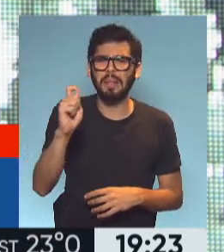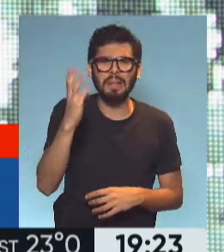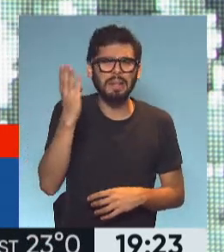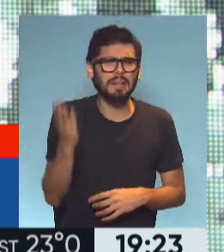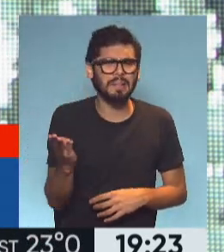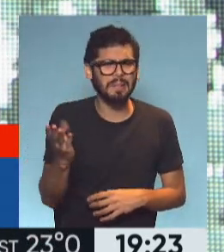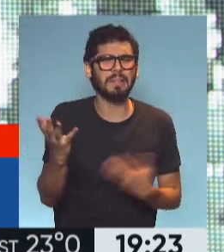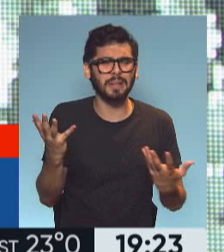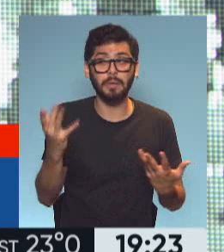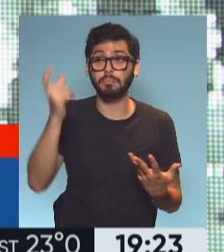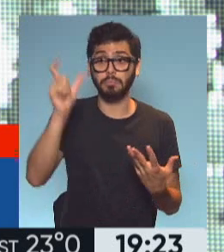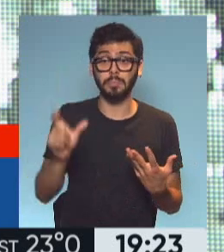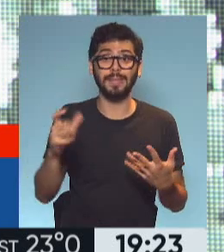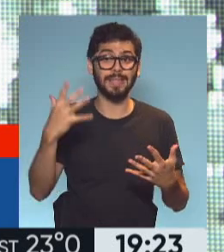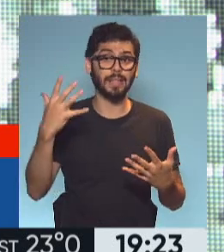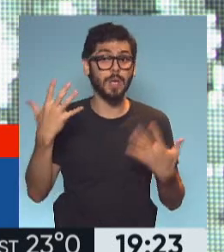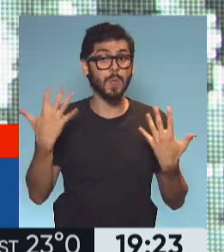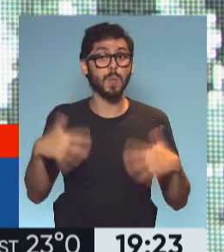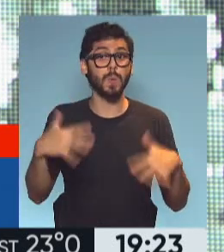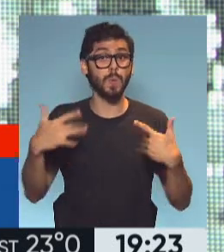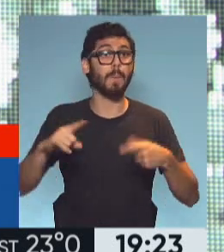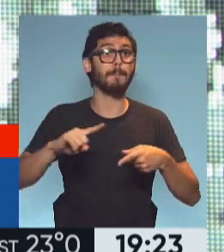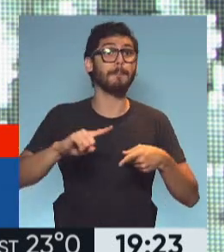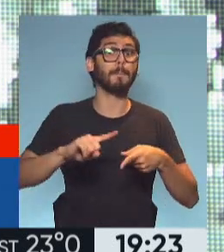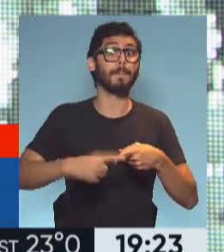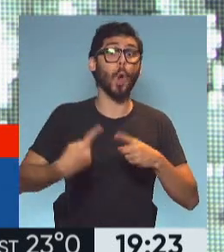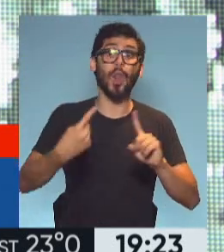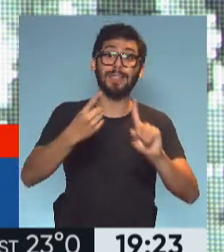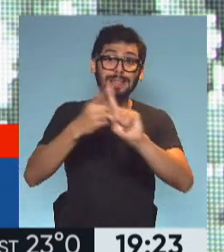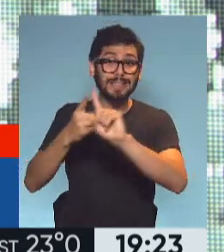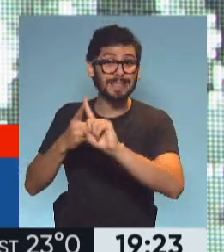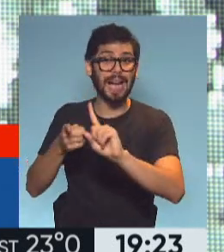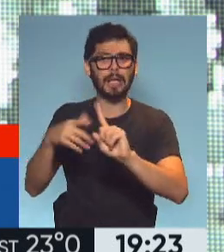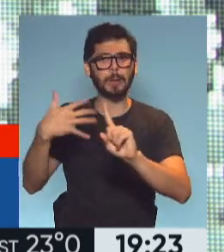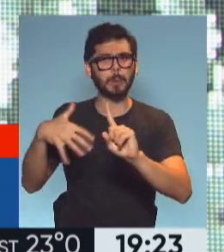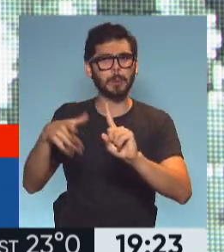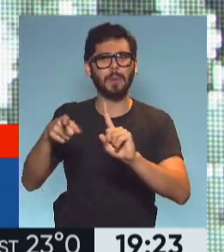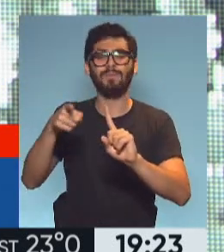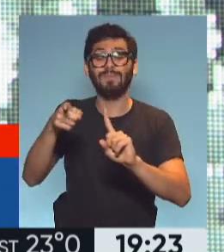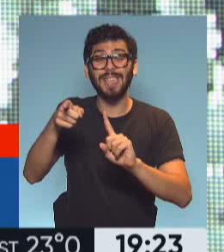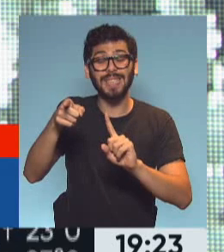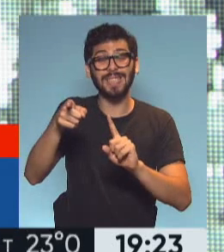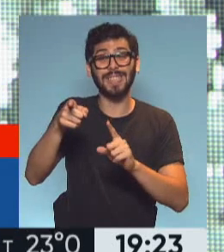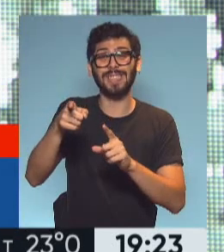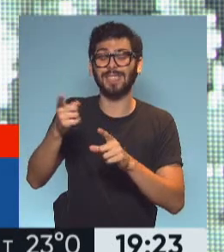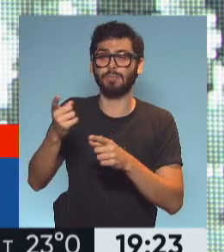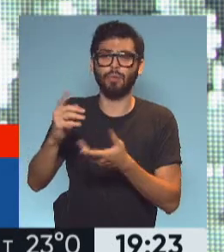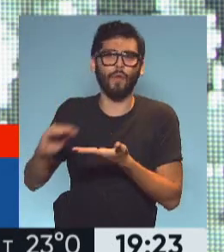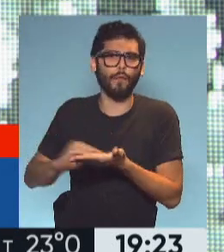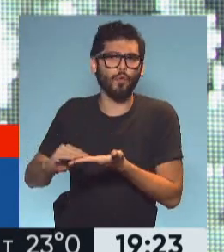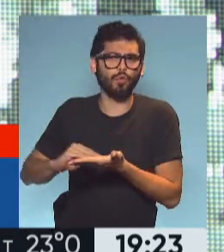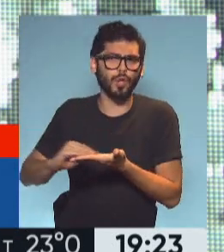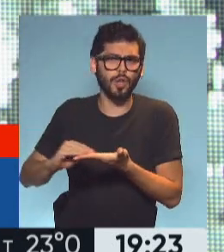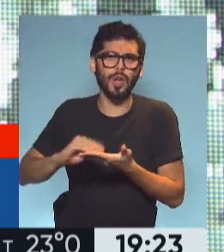bastante controvertida dentro de la política exterior. ¿Por qué? Porque era un funcionario de carrera de